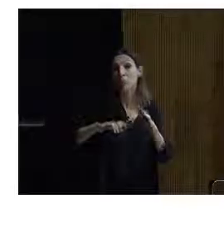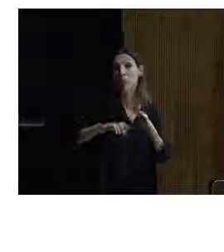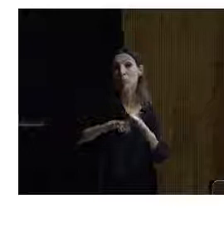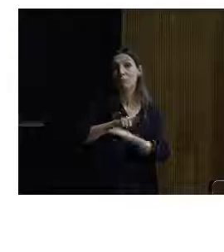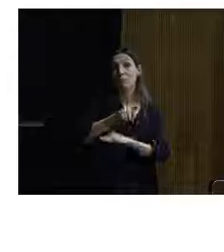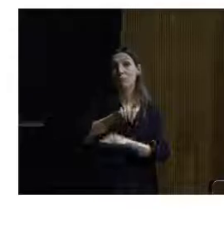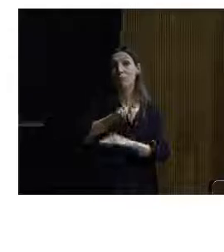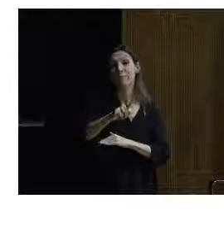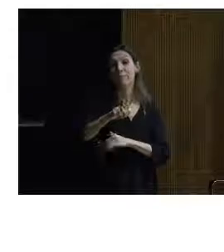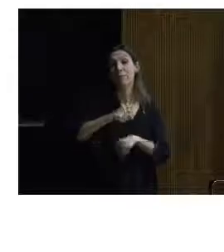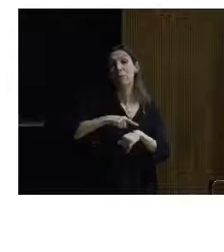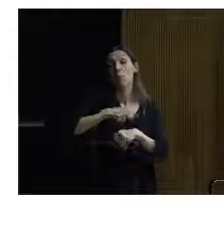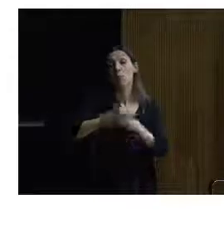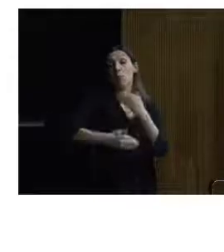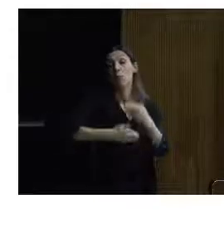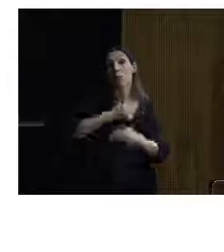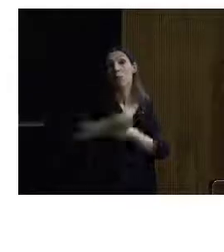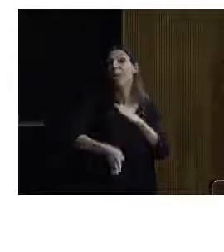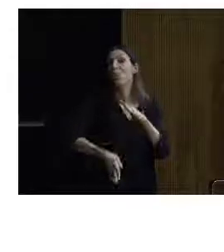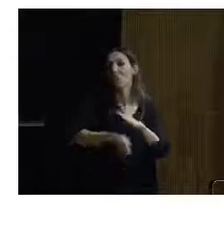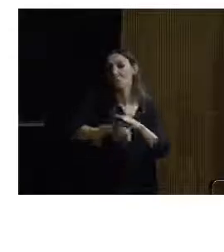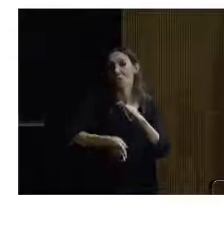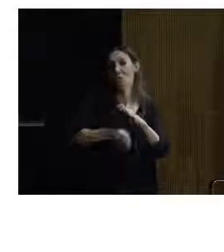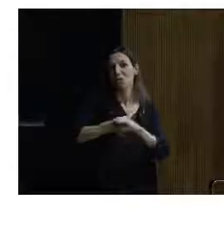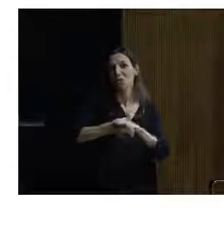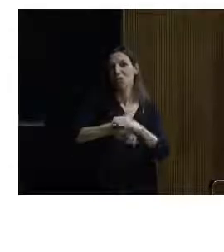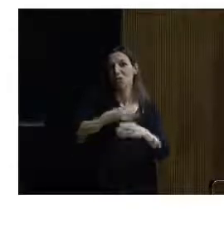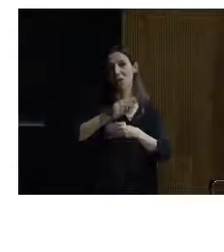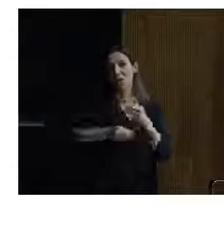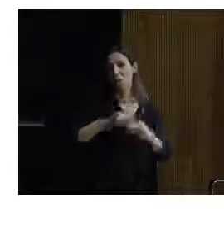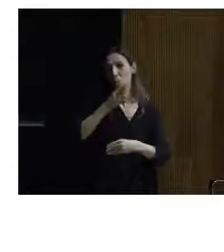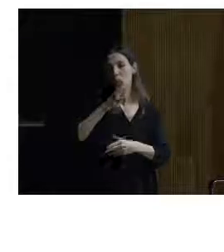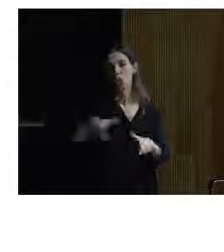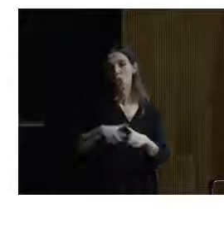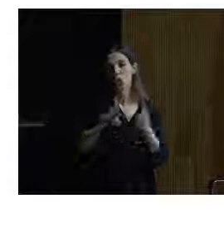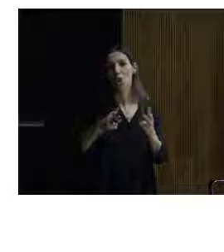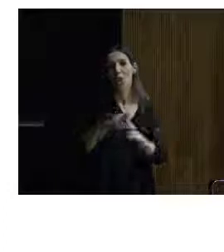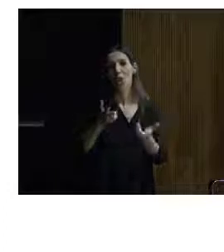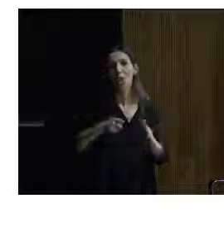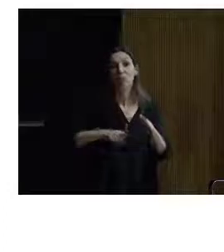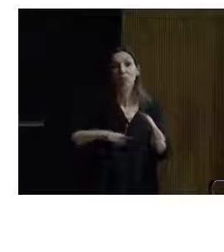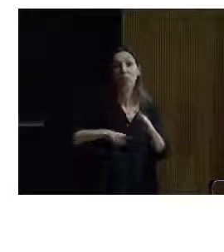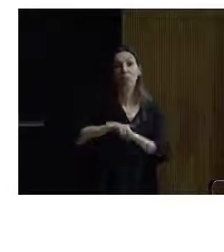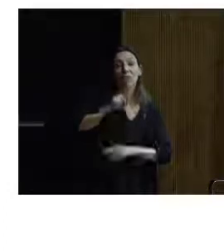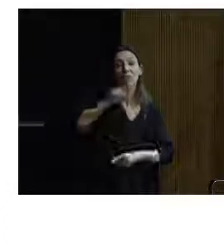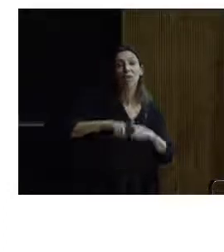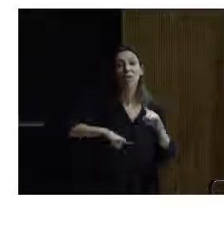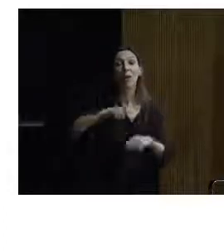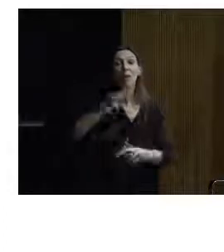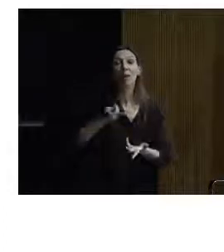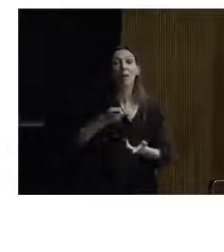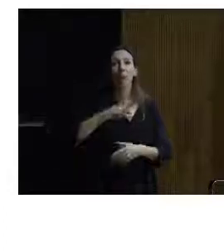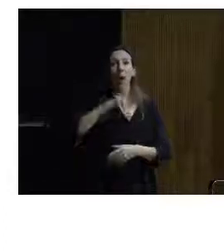y lo seguirán haciendo, porque la sociedad avanza en la forma en la que valora su patrimonio.